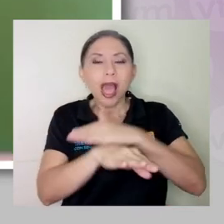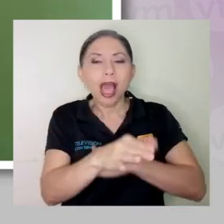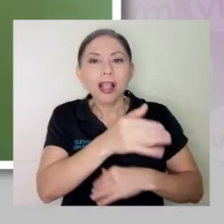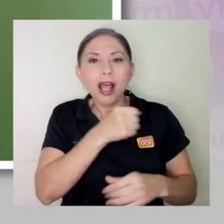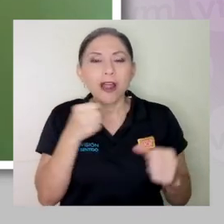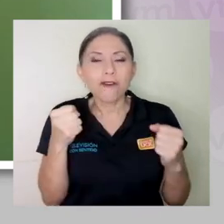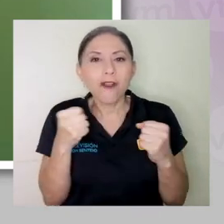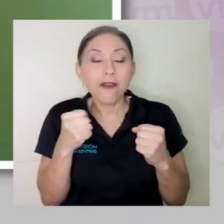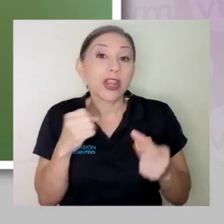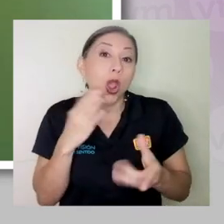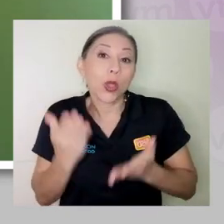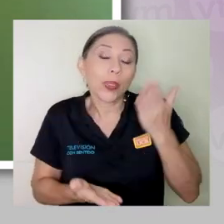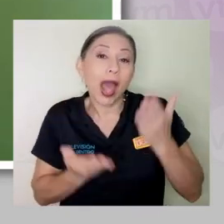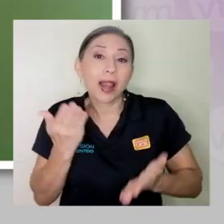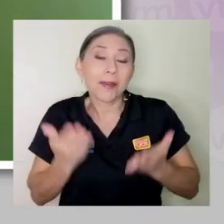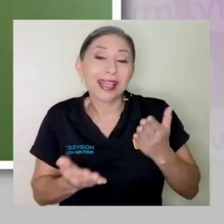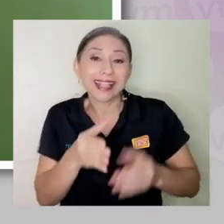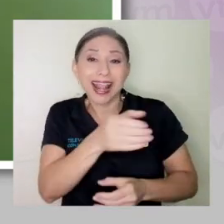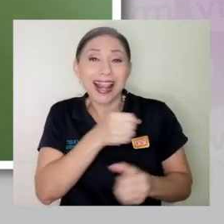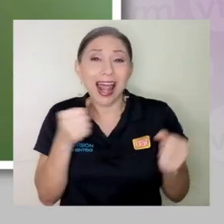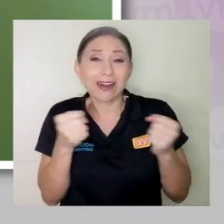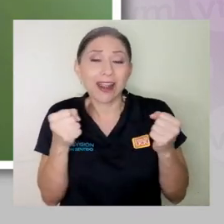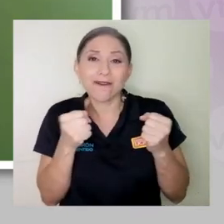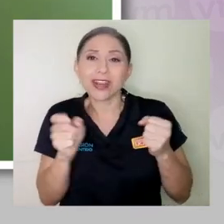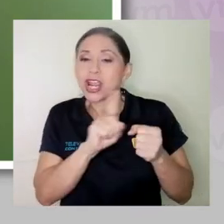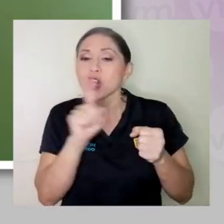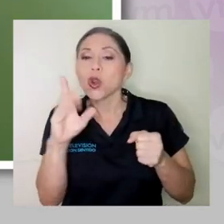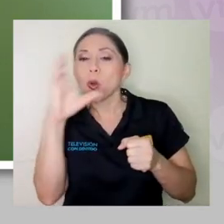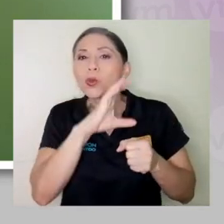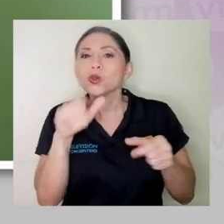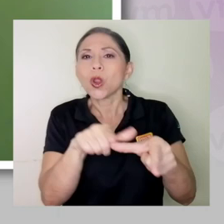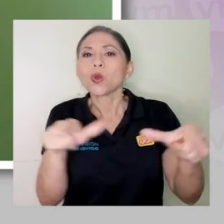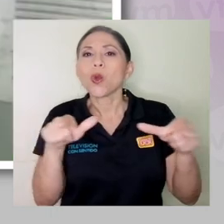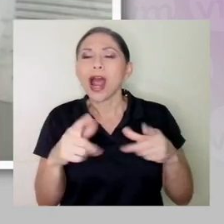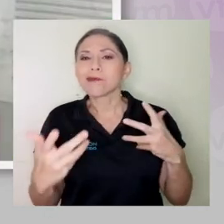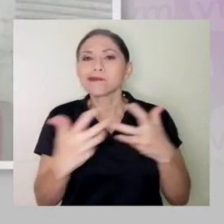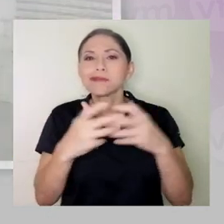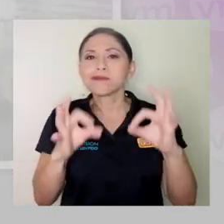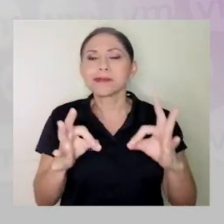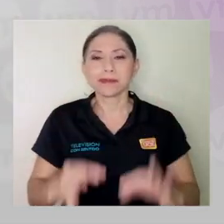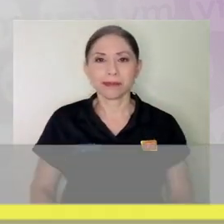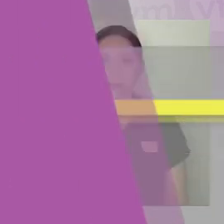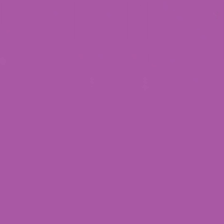refri, tal vez no se ubicaron en la parte, en el espacio del refrigerador.